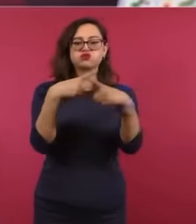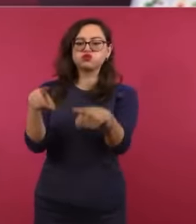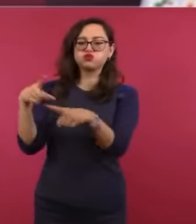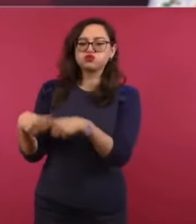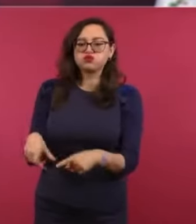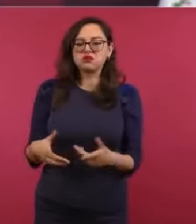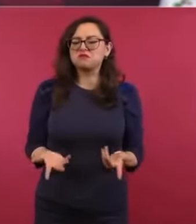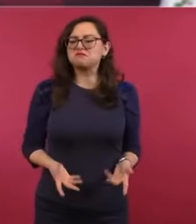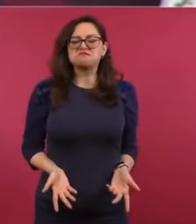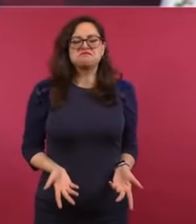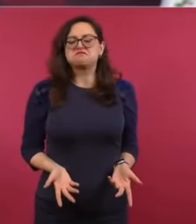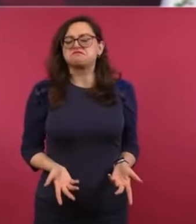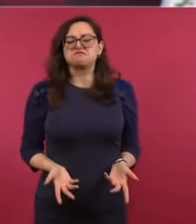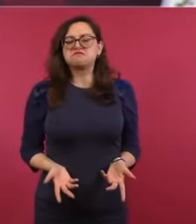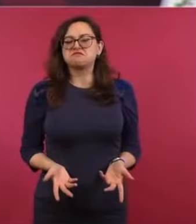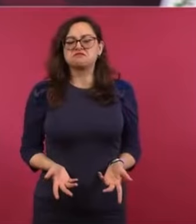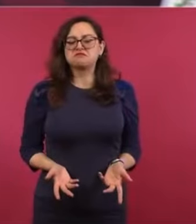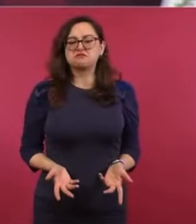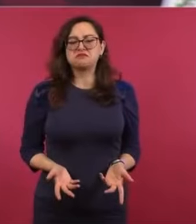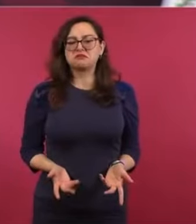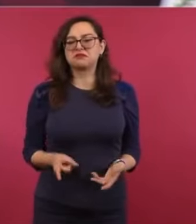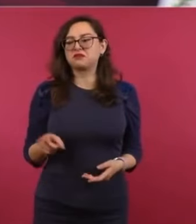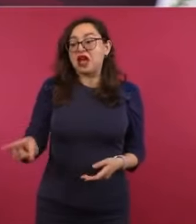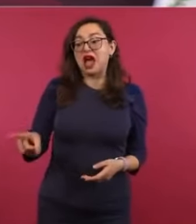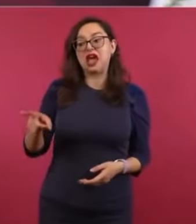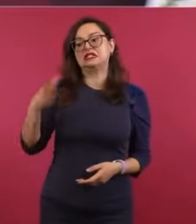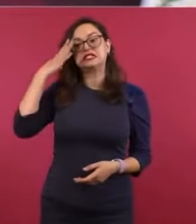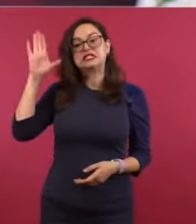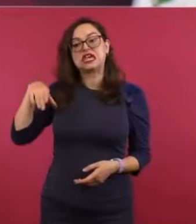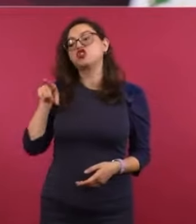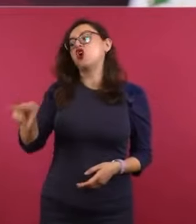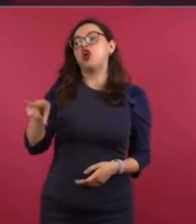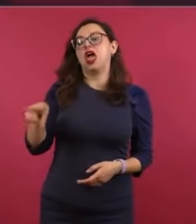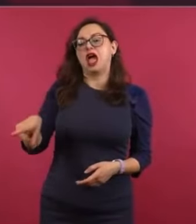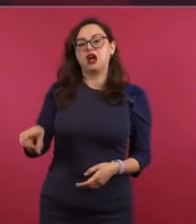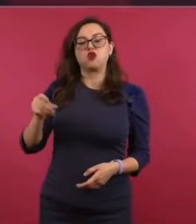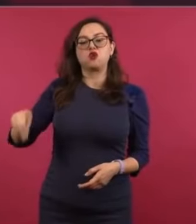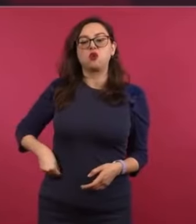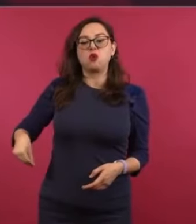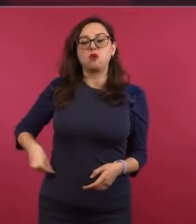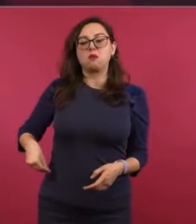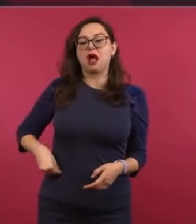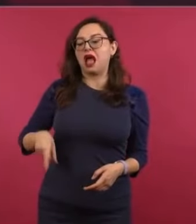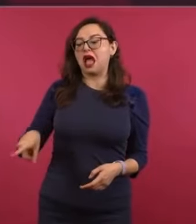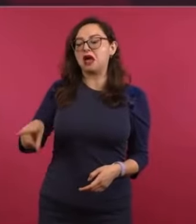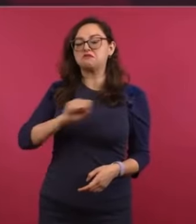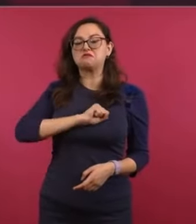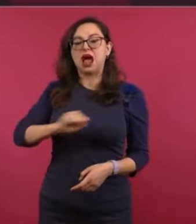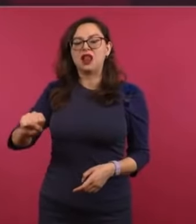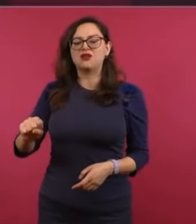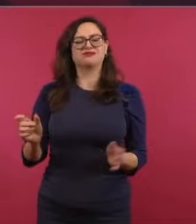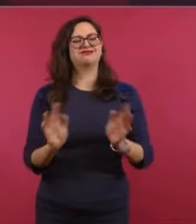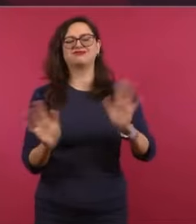Entonces, no es que la señora sea mala, no es un asunto de maniqueísmos,